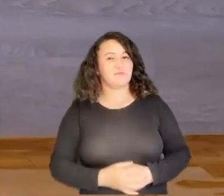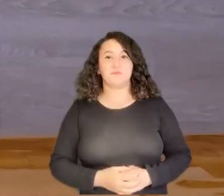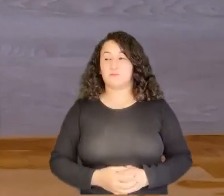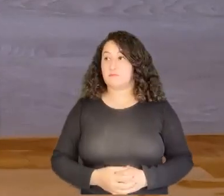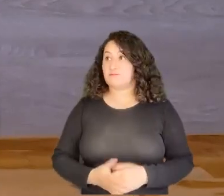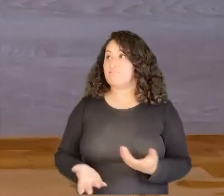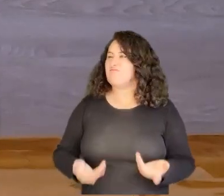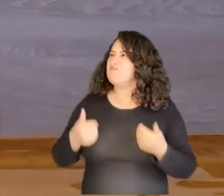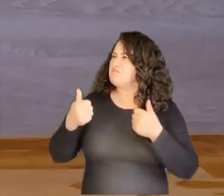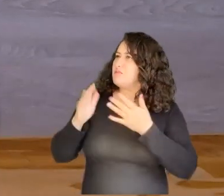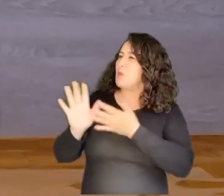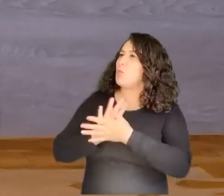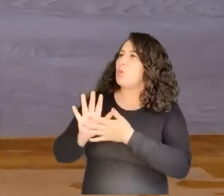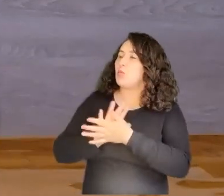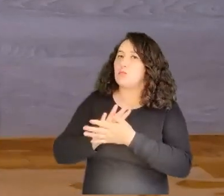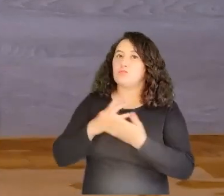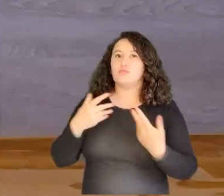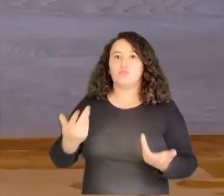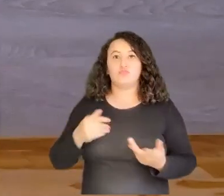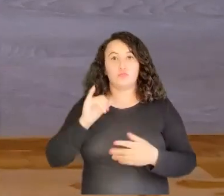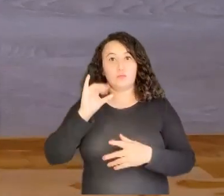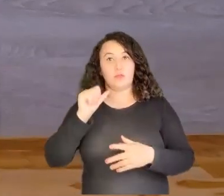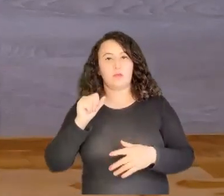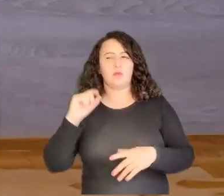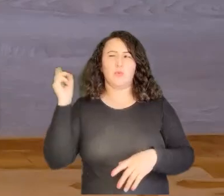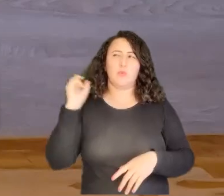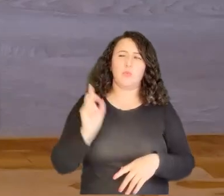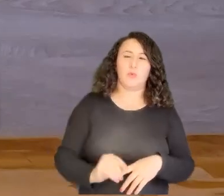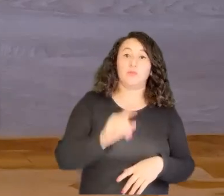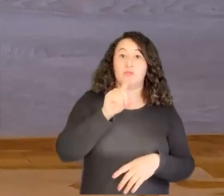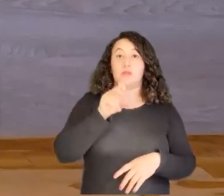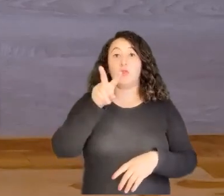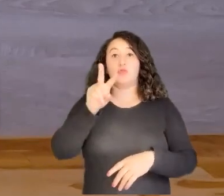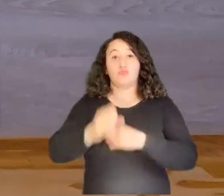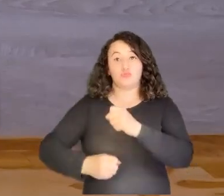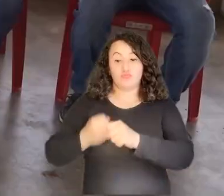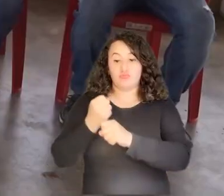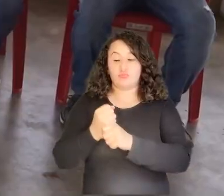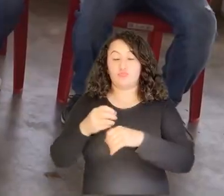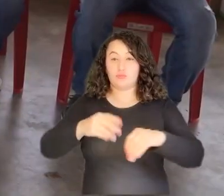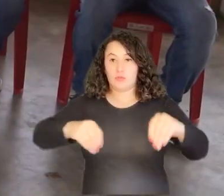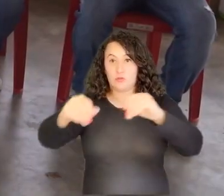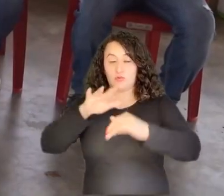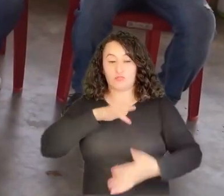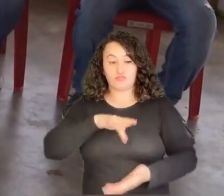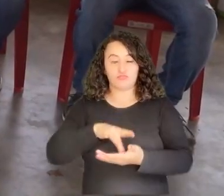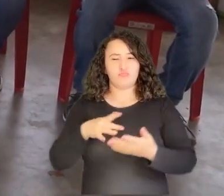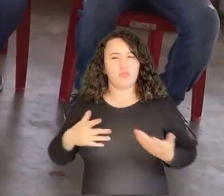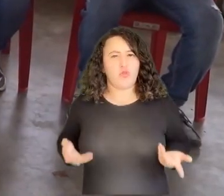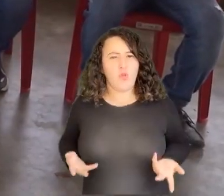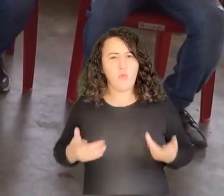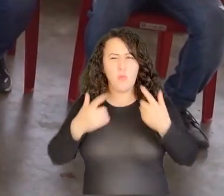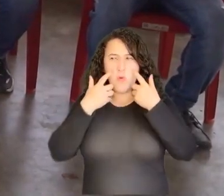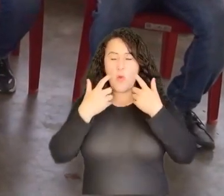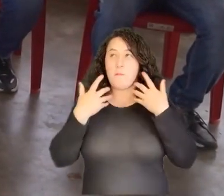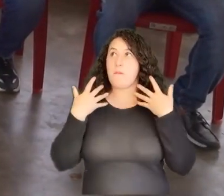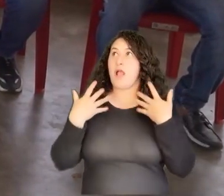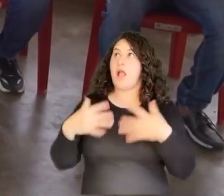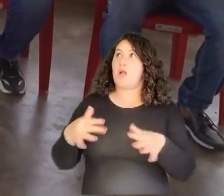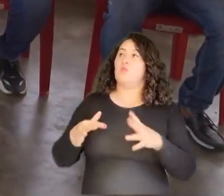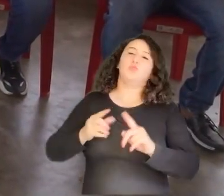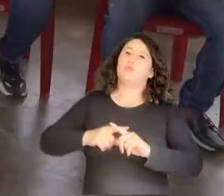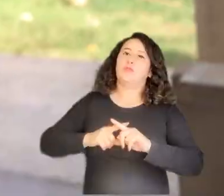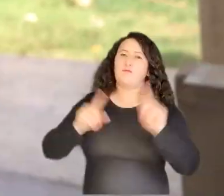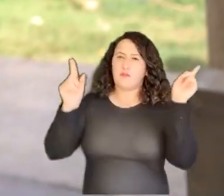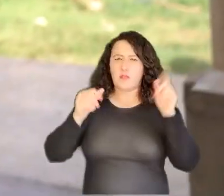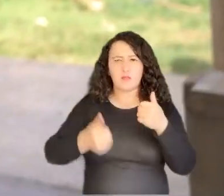Bueno Vivi, cuéntanos una cosa. ICA ha estado durante 62 años haciendo presencia en territorio, pero ¿cuál es esa gran diferencia que estamos